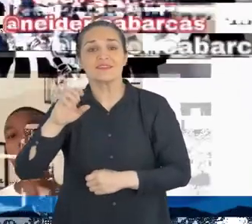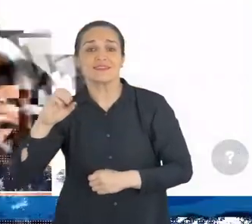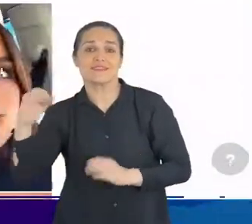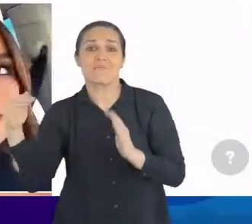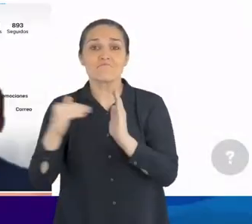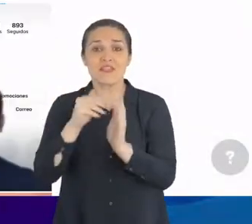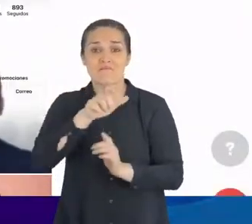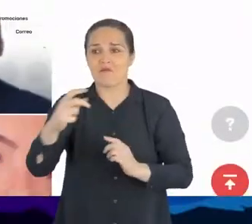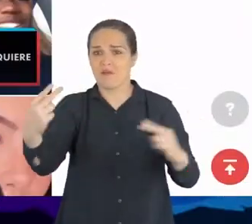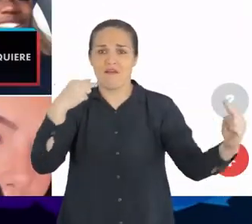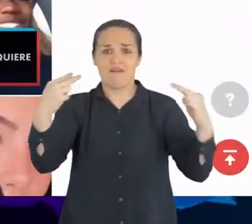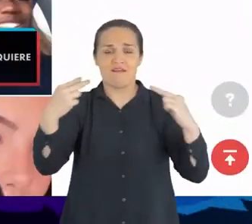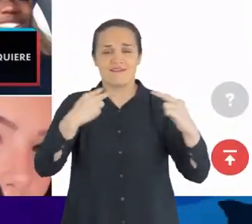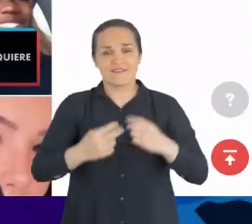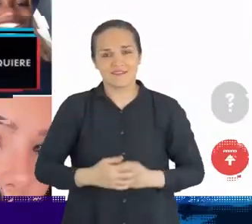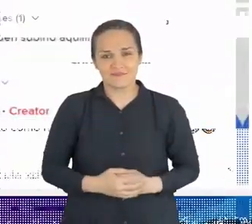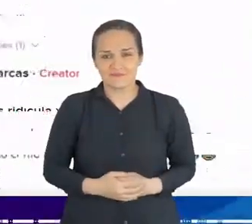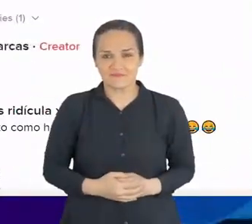seguidores.